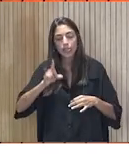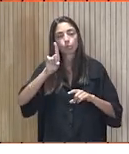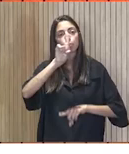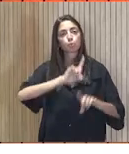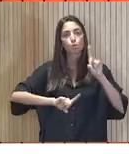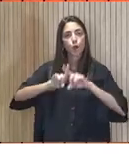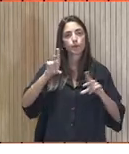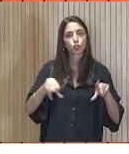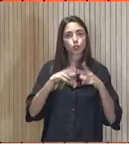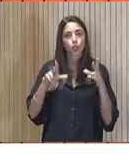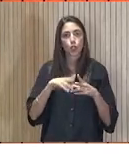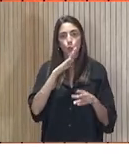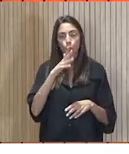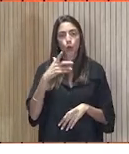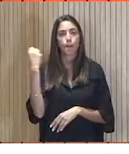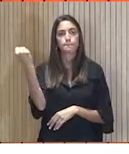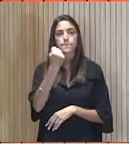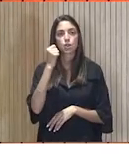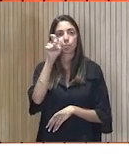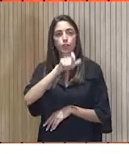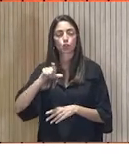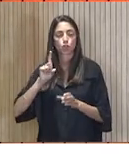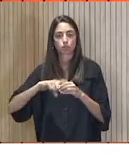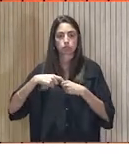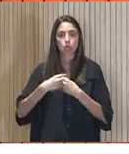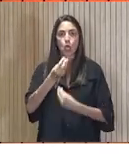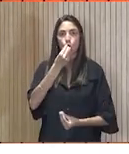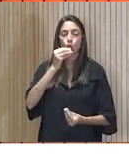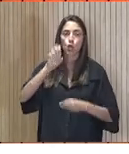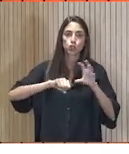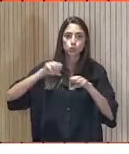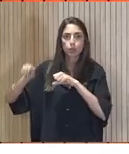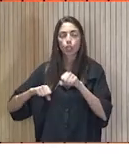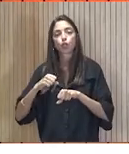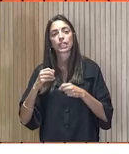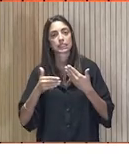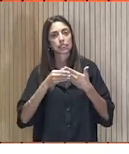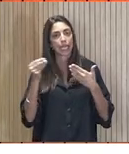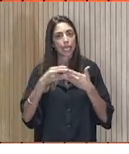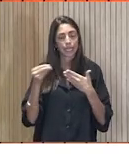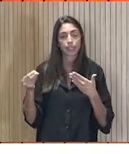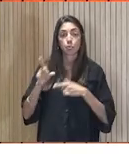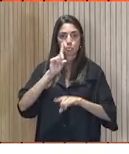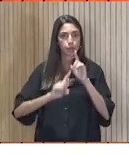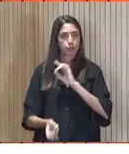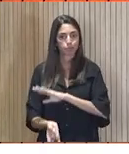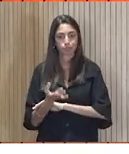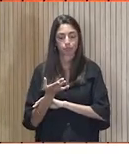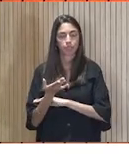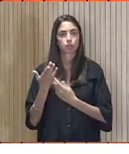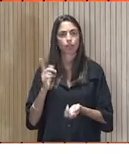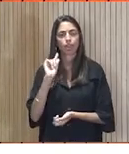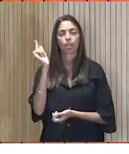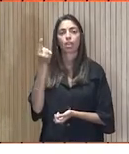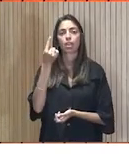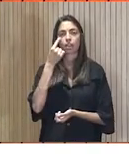porque hay millones de personas involucradas, consumidores, clientes y problemas. Y te das cuenta de que